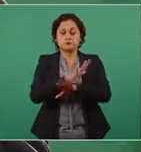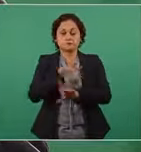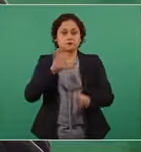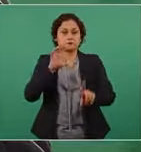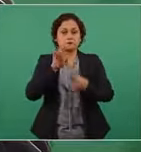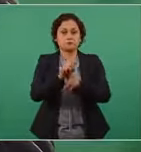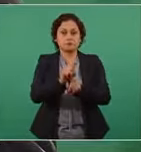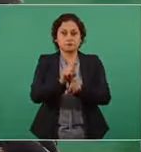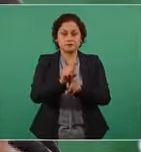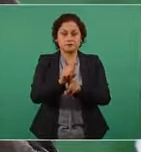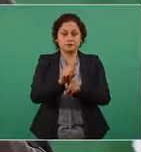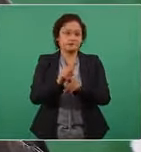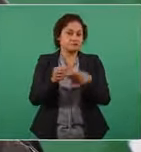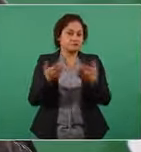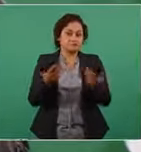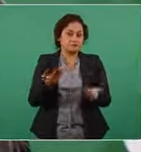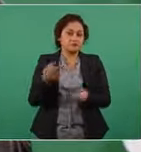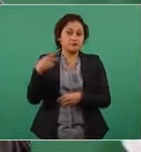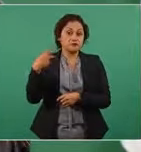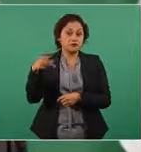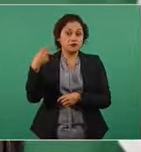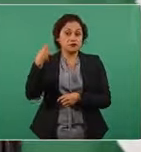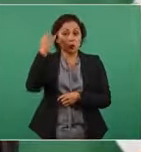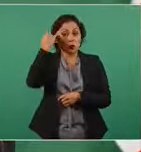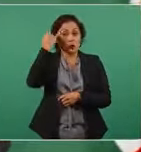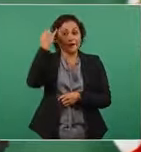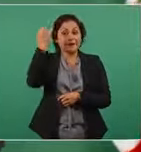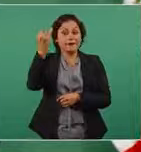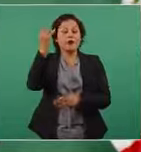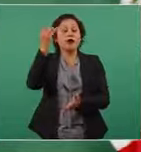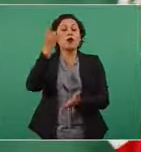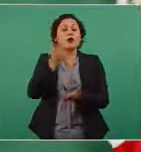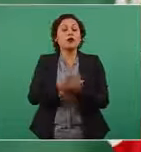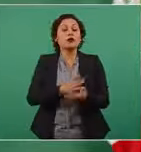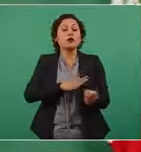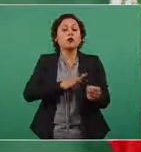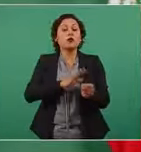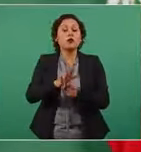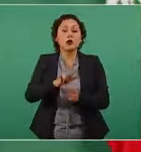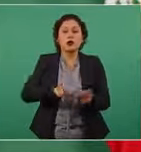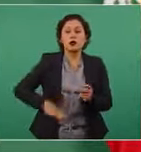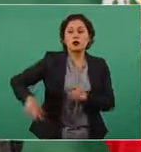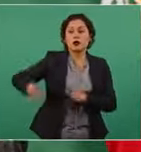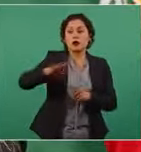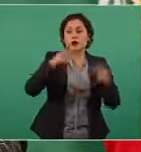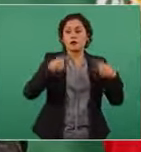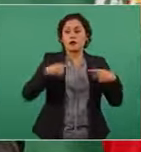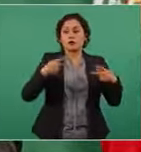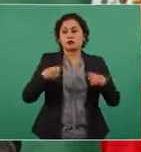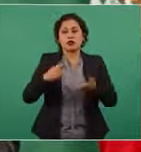era contando con el apoyo con el respaldo del pueblo